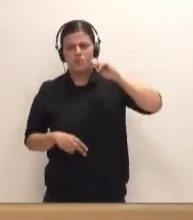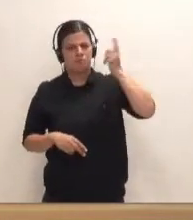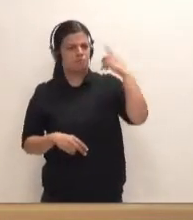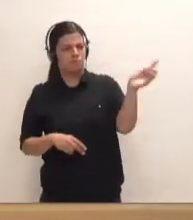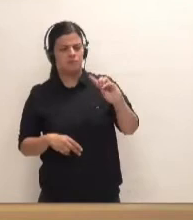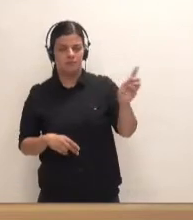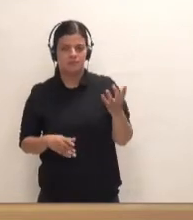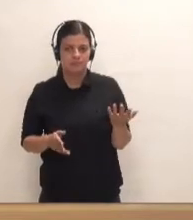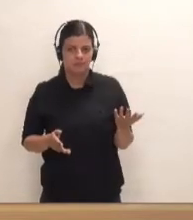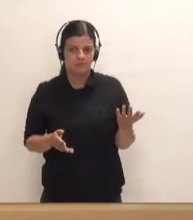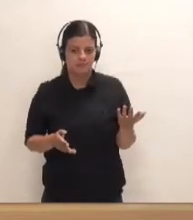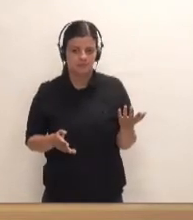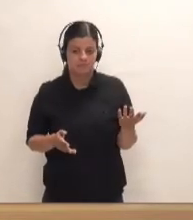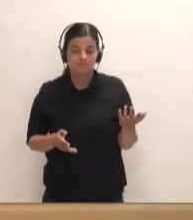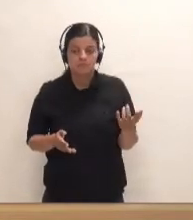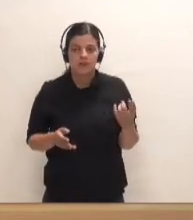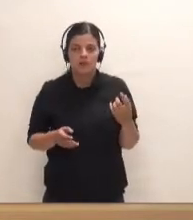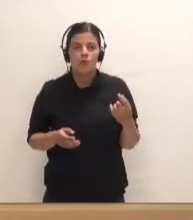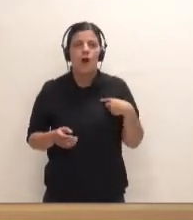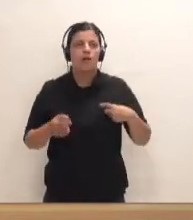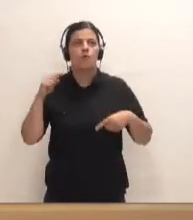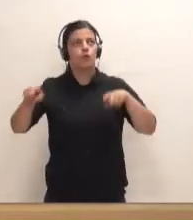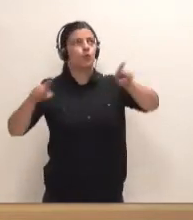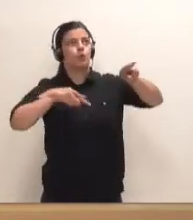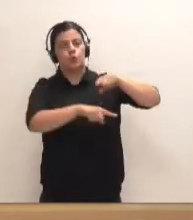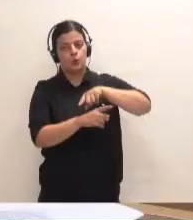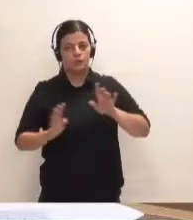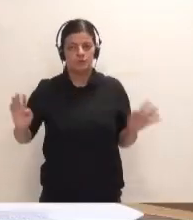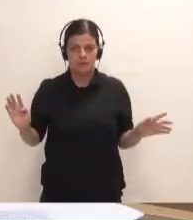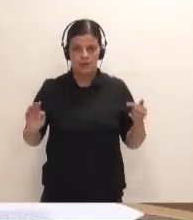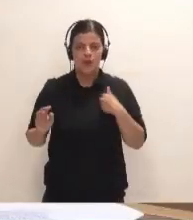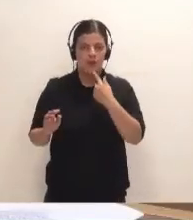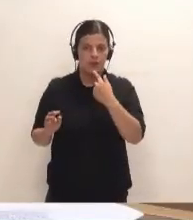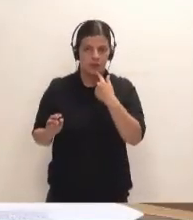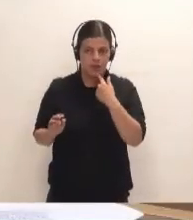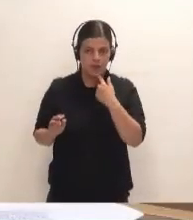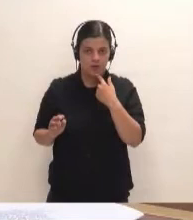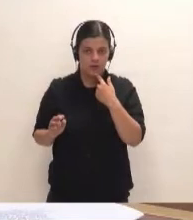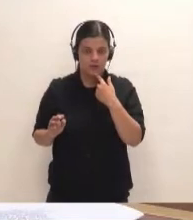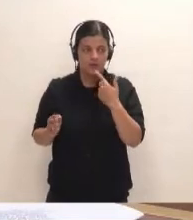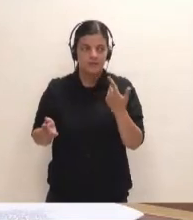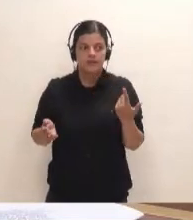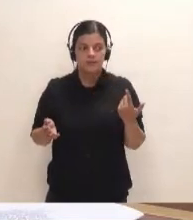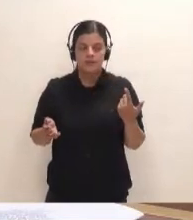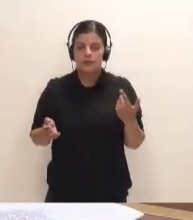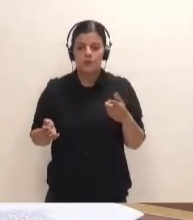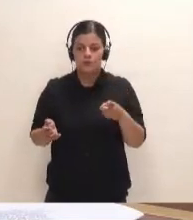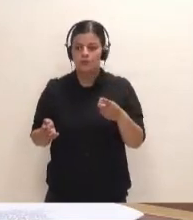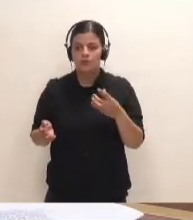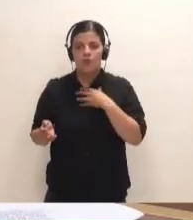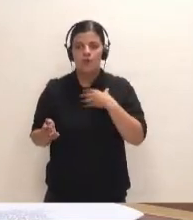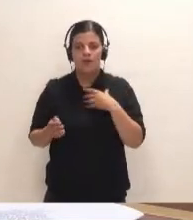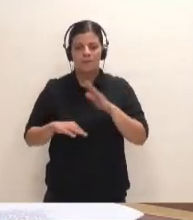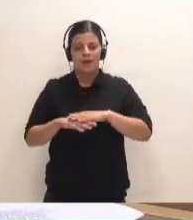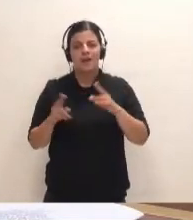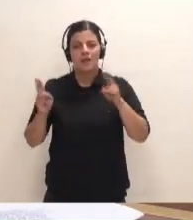caducaba, y esto como que, en fin, echando balones fuera yo tendría que decirle, mire, la DIA no puede usted aplicar para el criterio